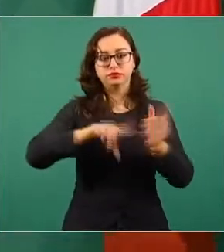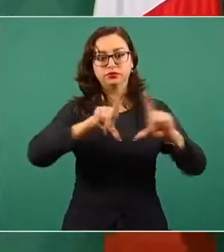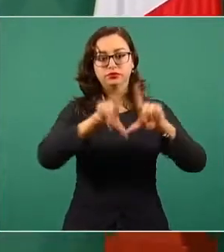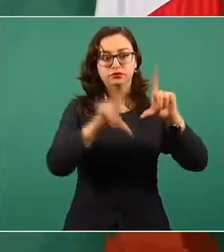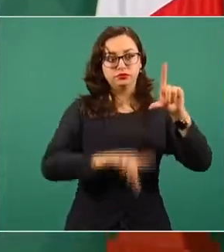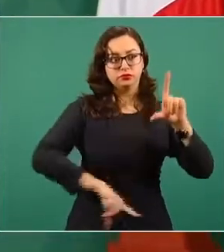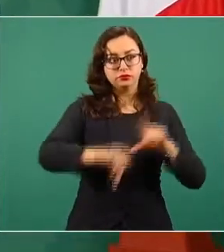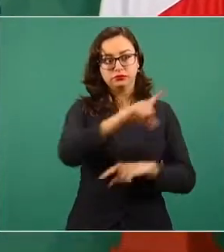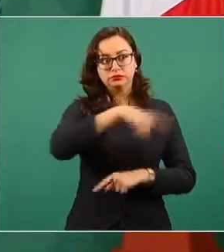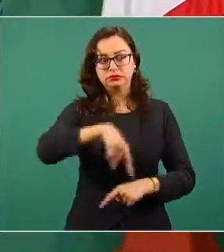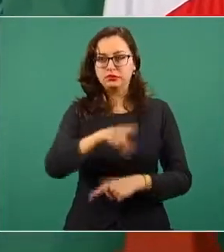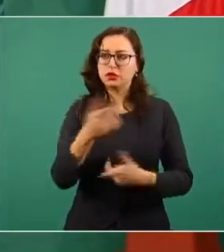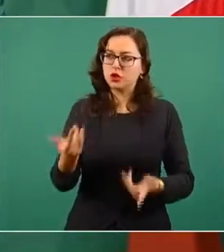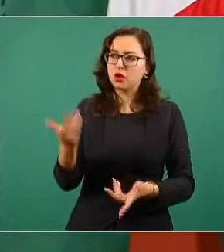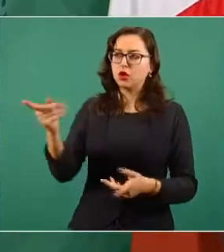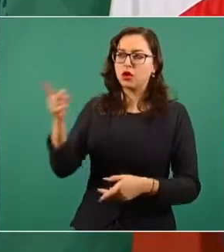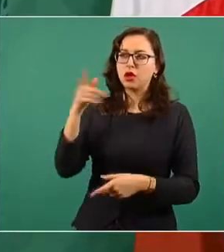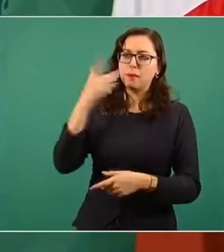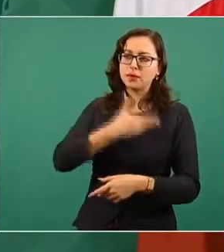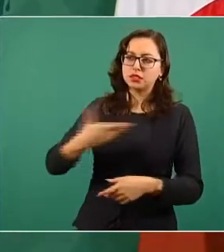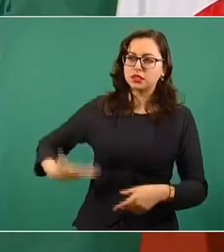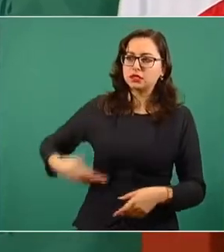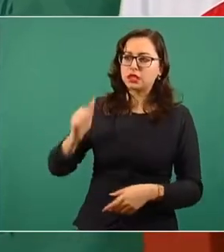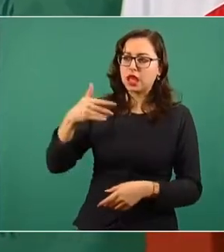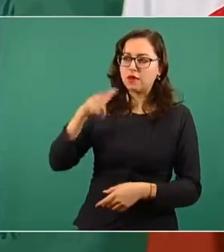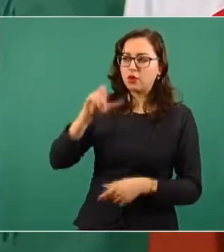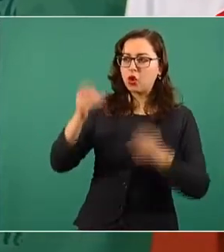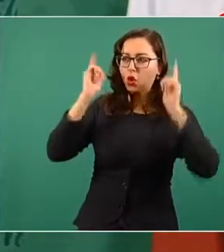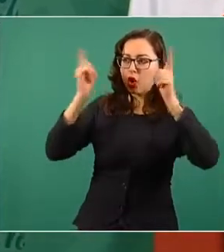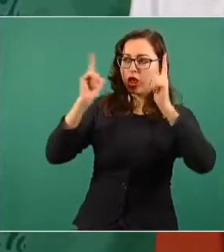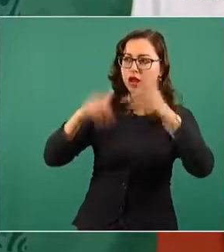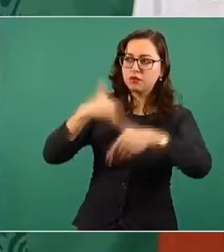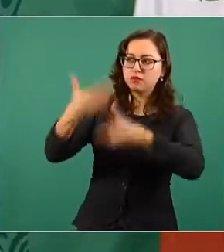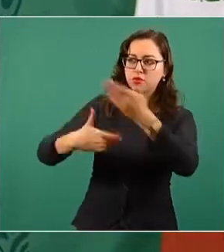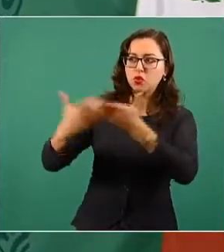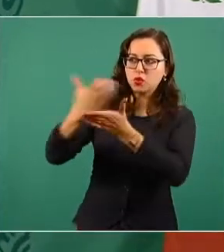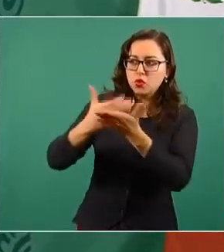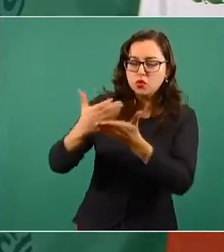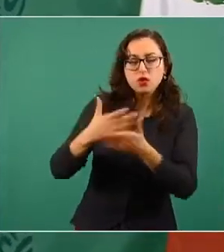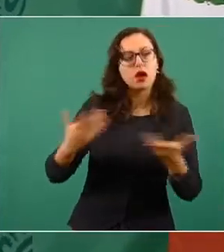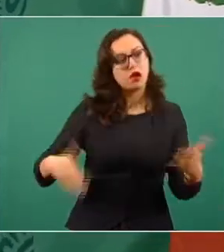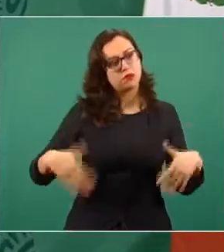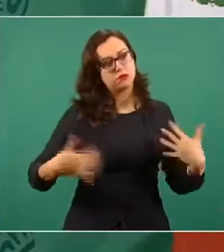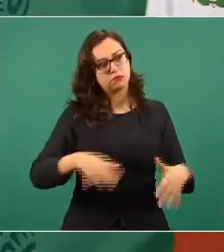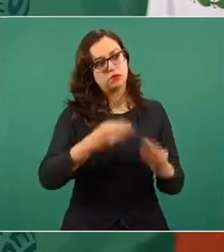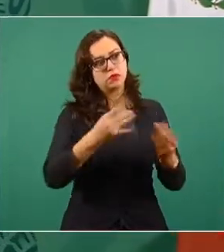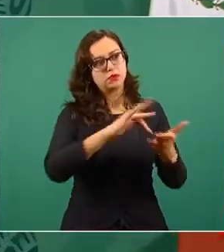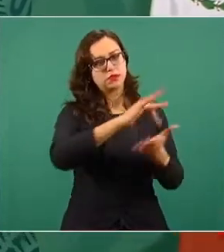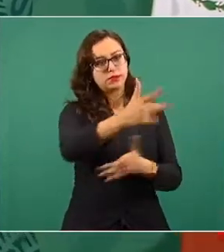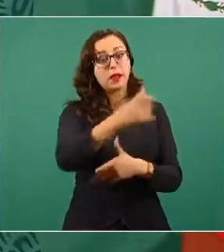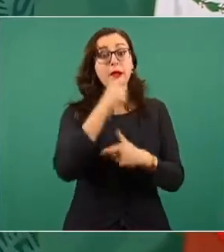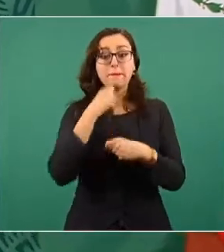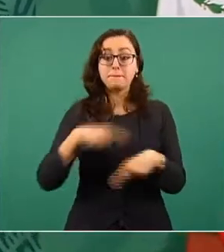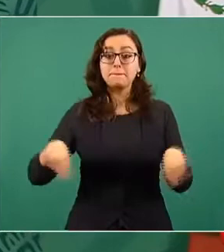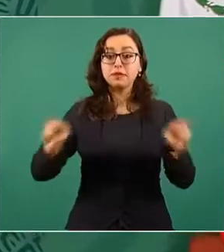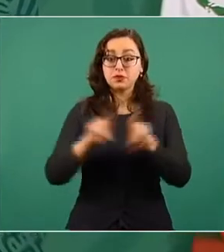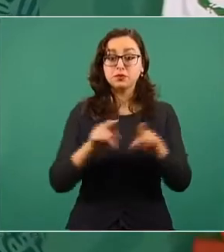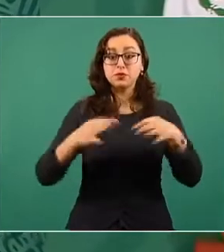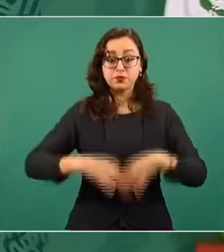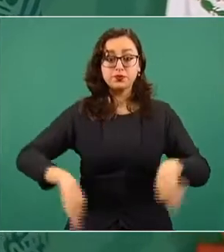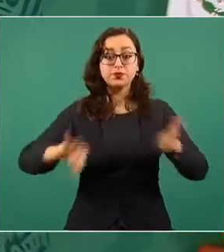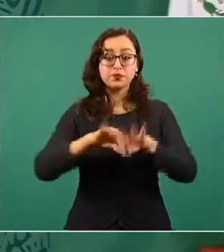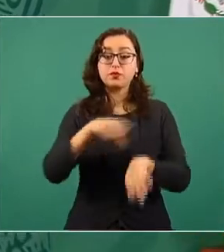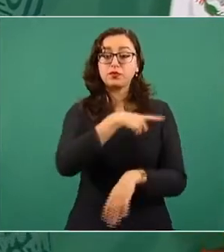República. También comentarles que creo que es importante que el señor presidente atendió el día de ayer no solamente la